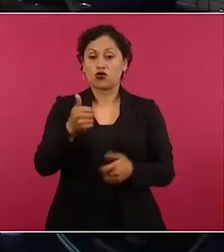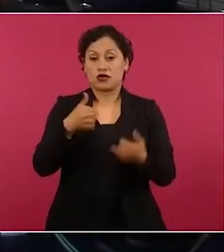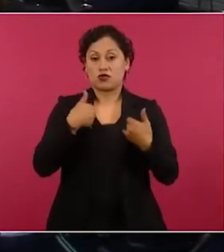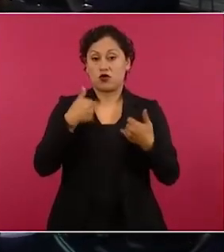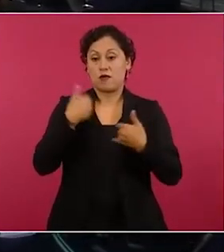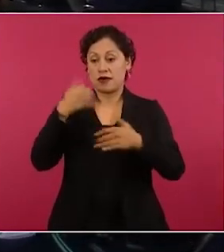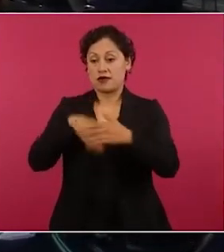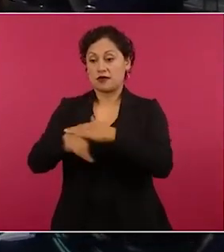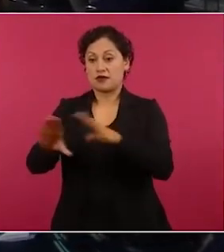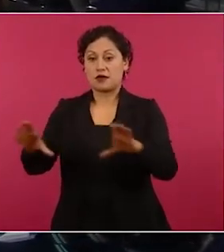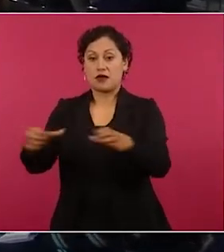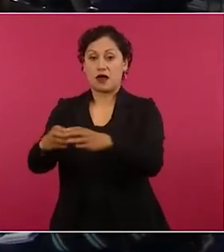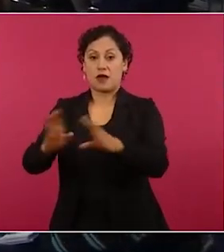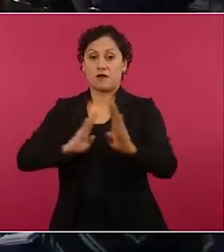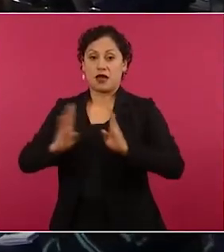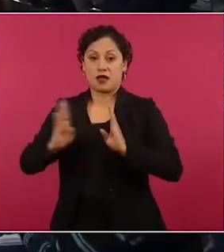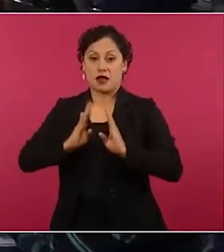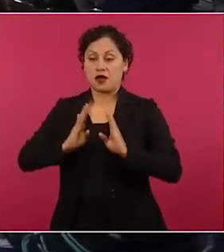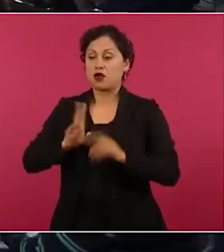Específicamente. No, a una bodega,